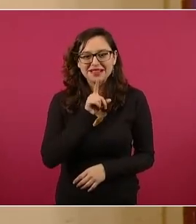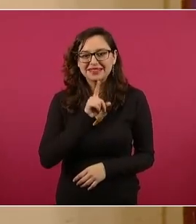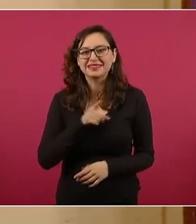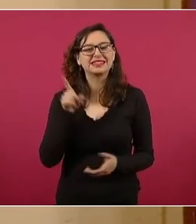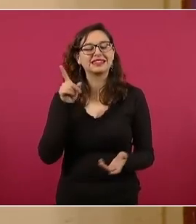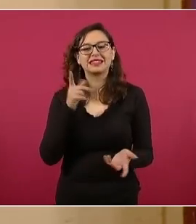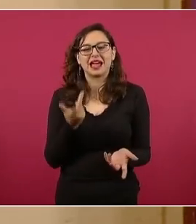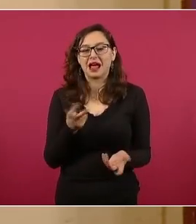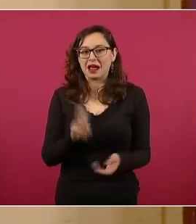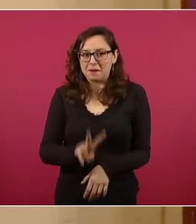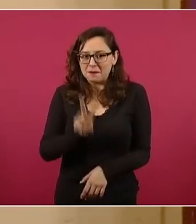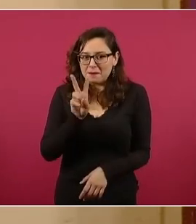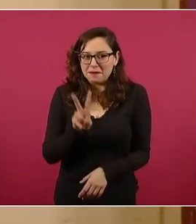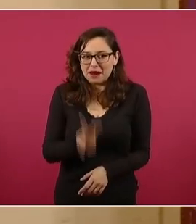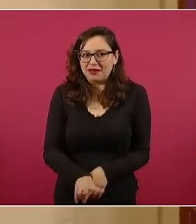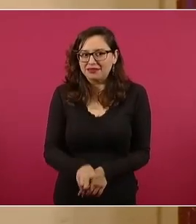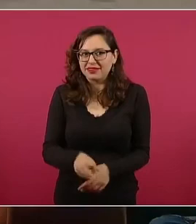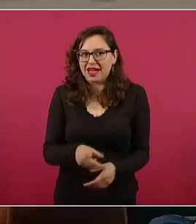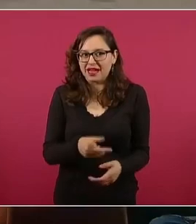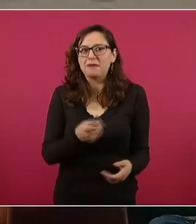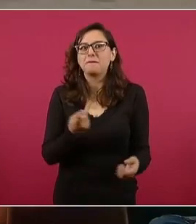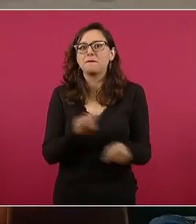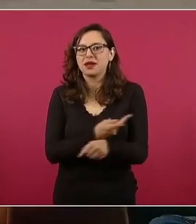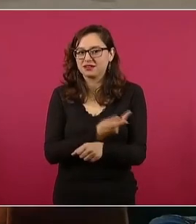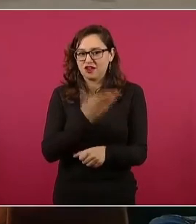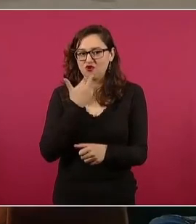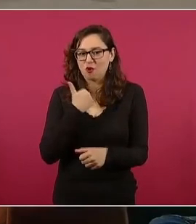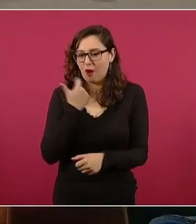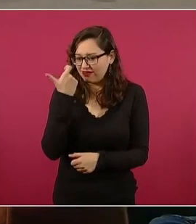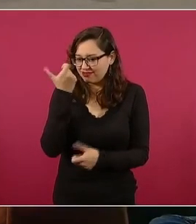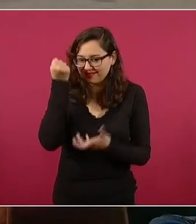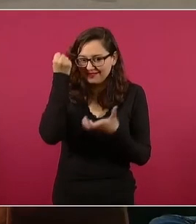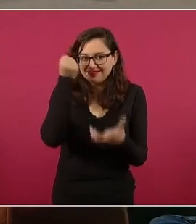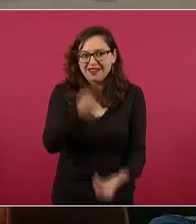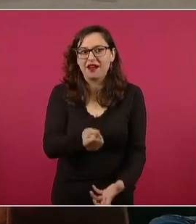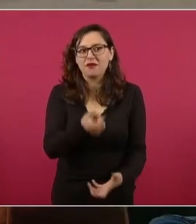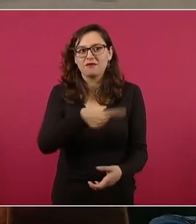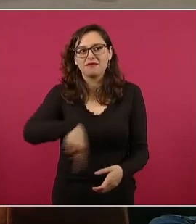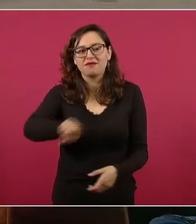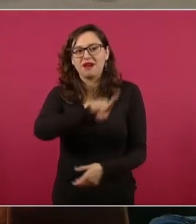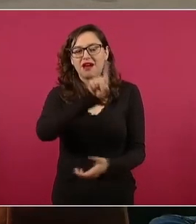planteles públicos por falta de presupuesto.